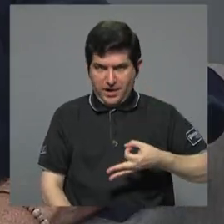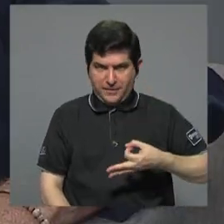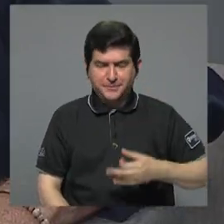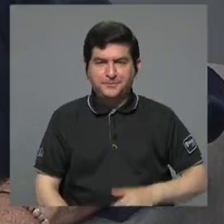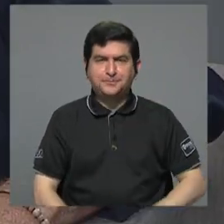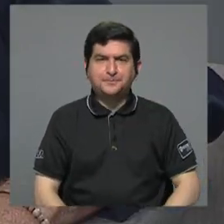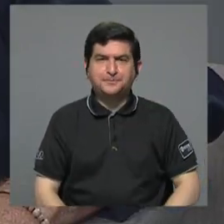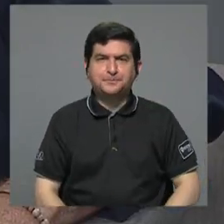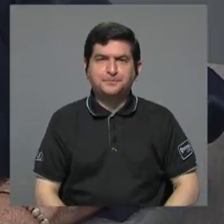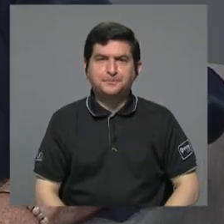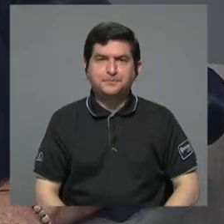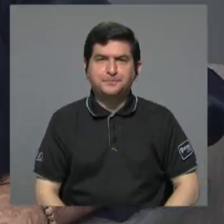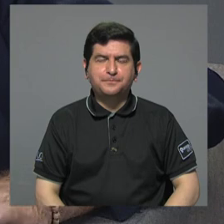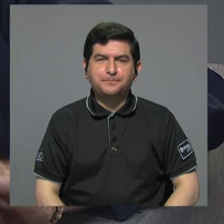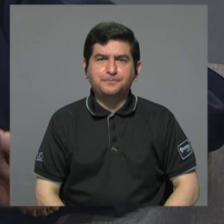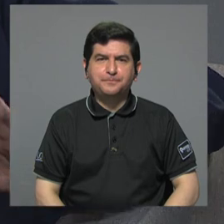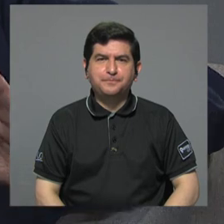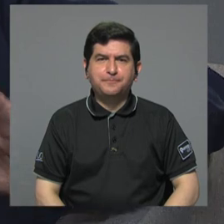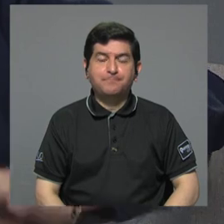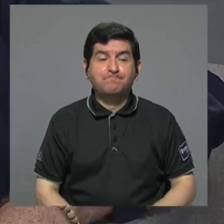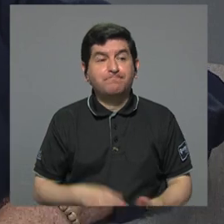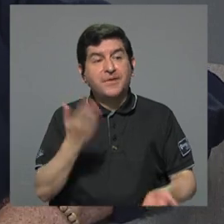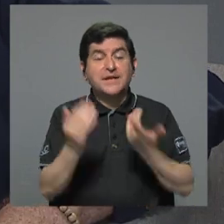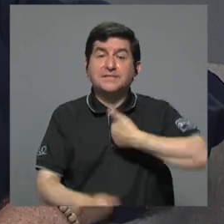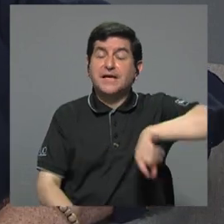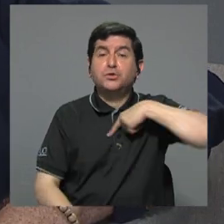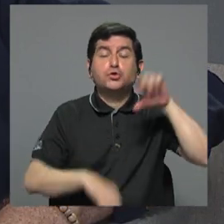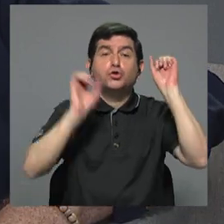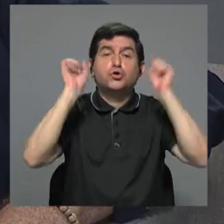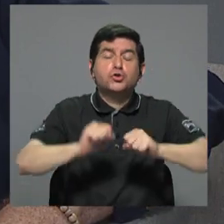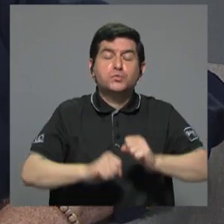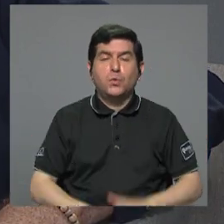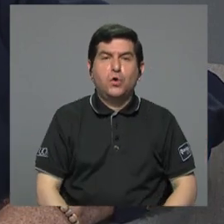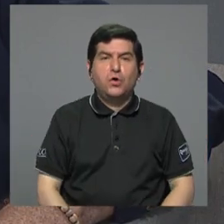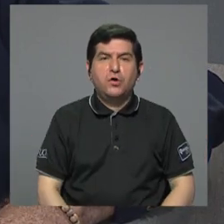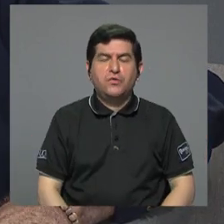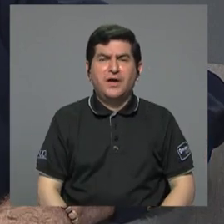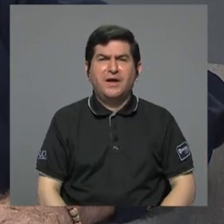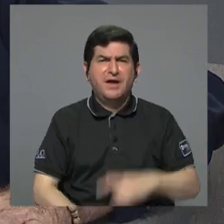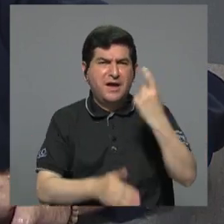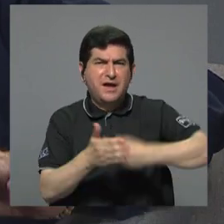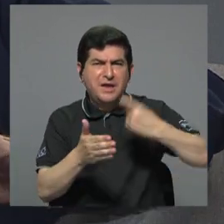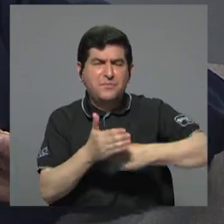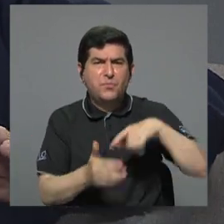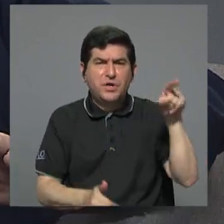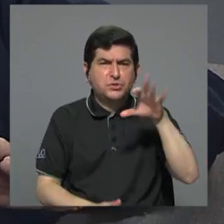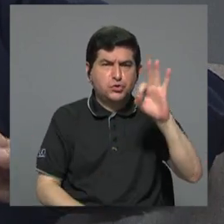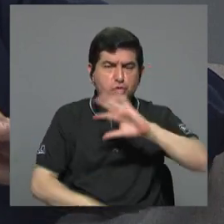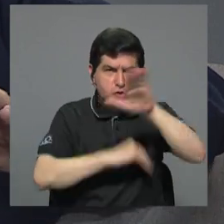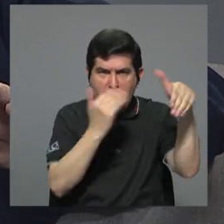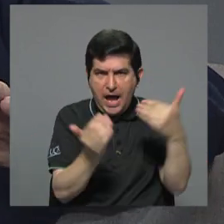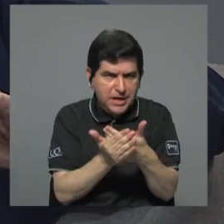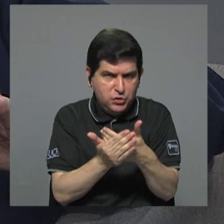de pronto nosotros nos podemos ponerle impuestos a las zonas francas, a todas, y podemos hacer